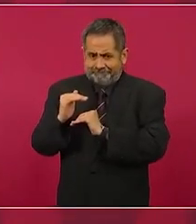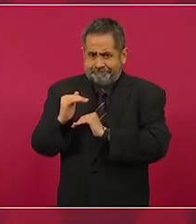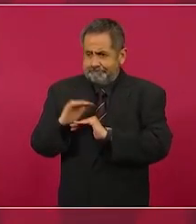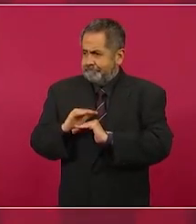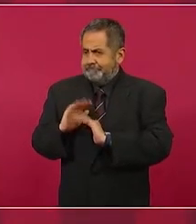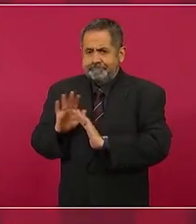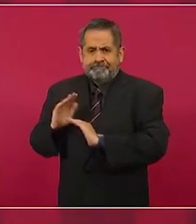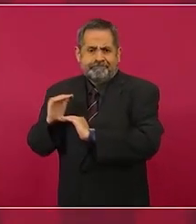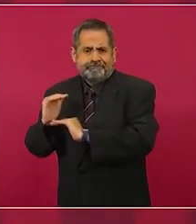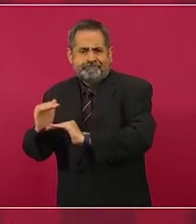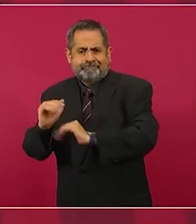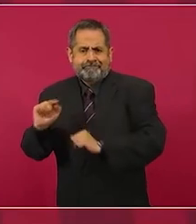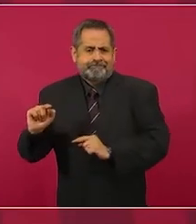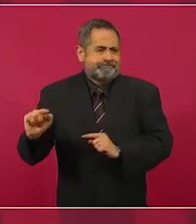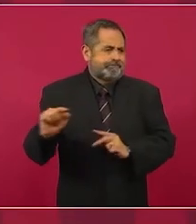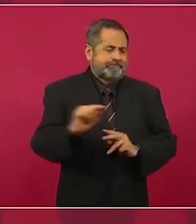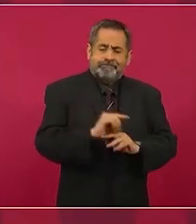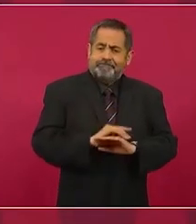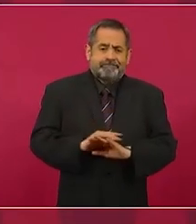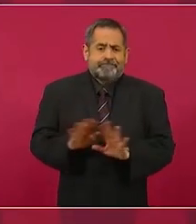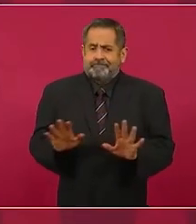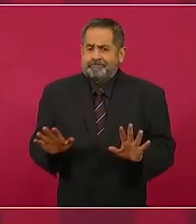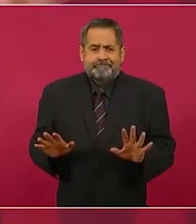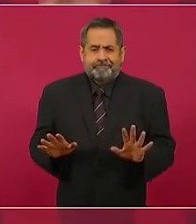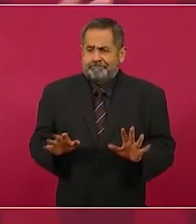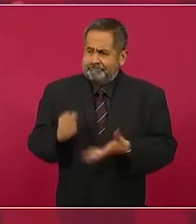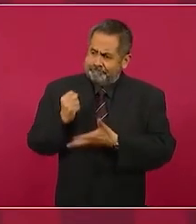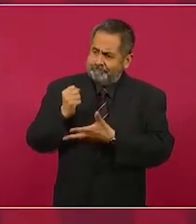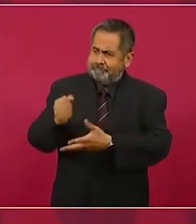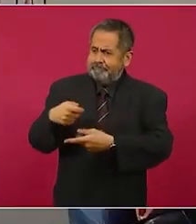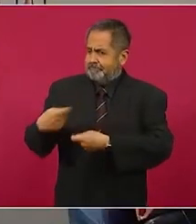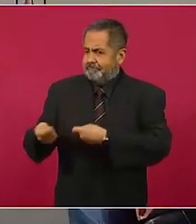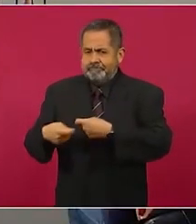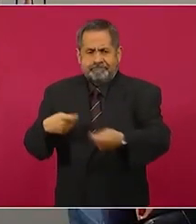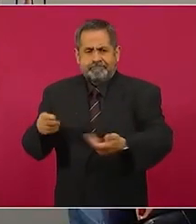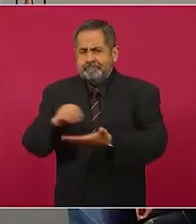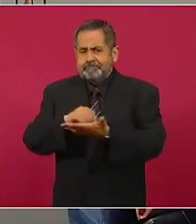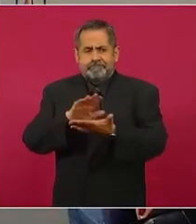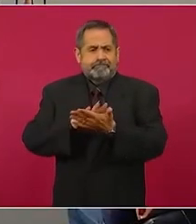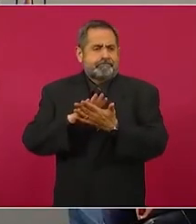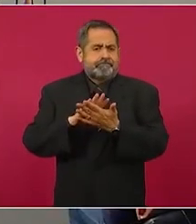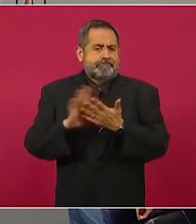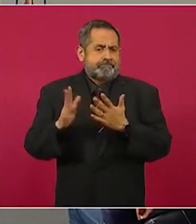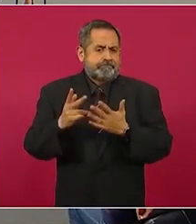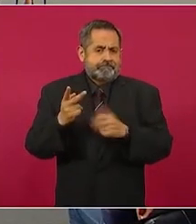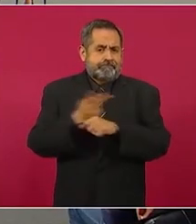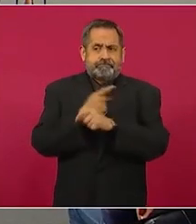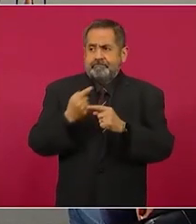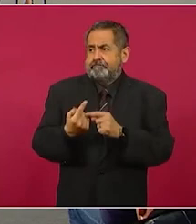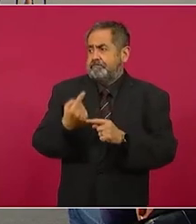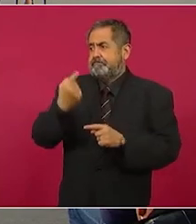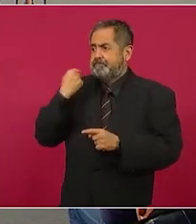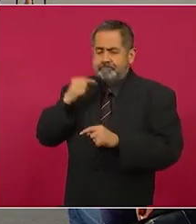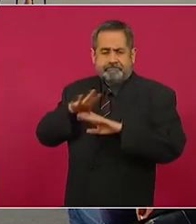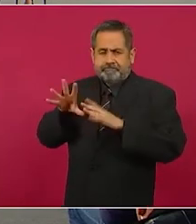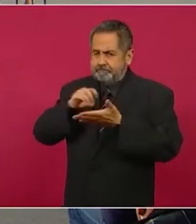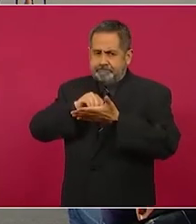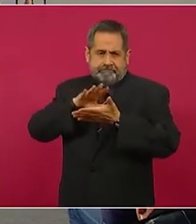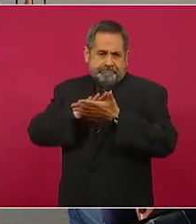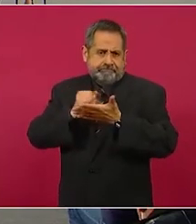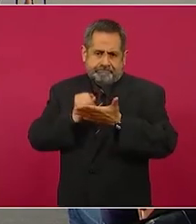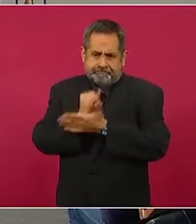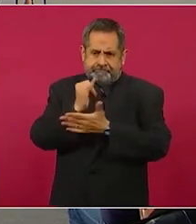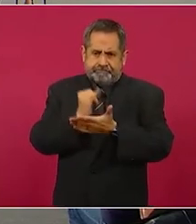Desde luego ya presupuestalmente ya se tomaron todas las previsiones para